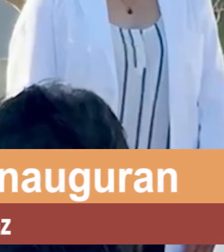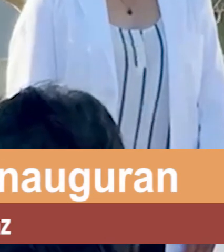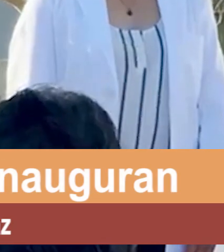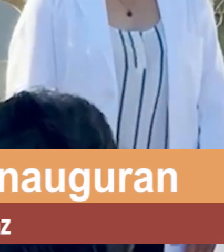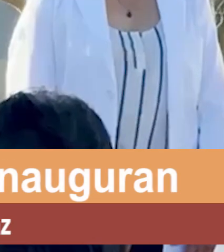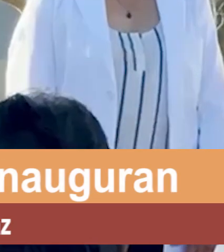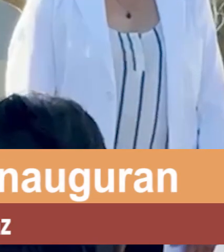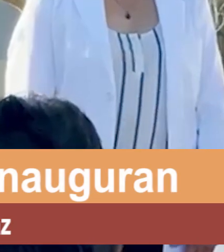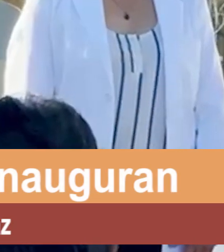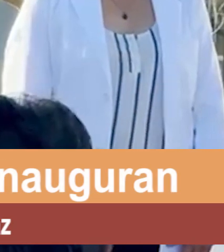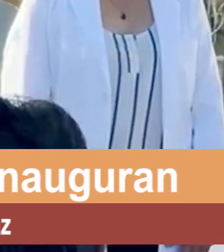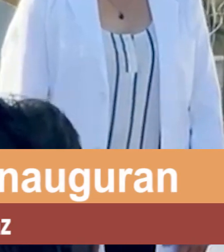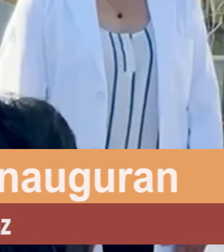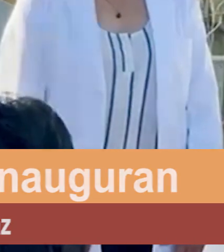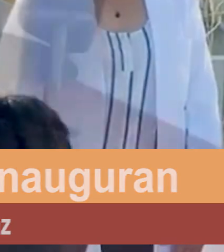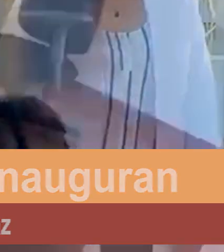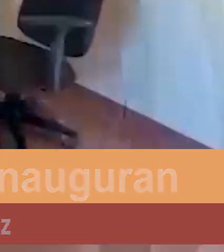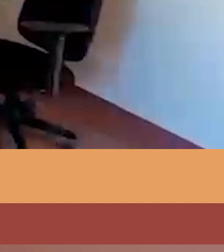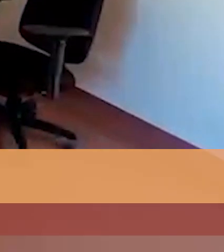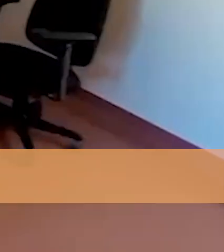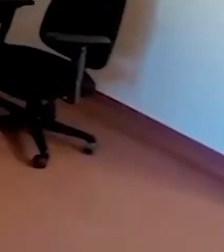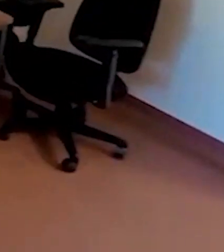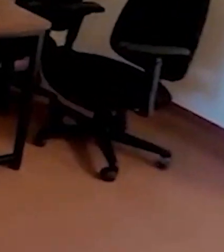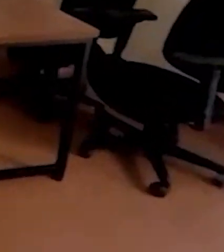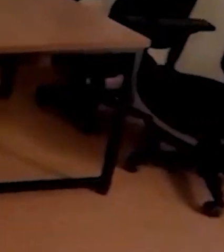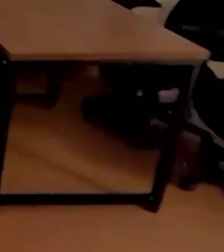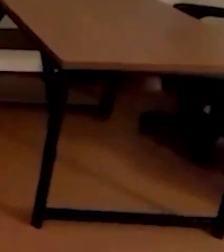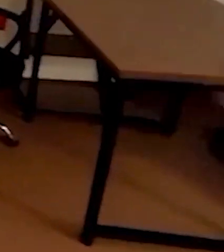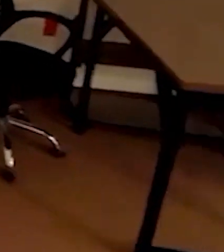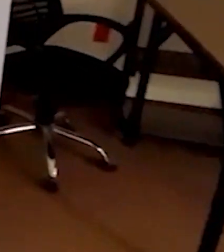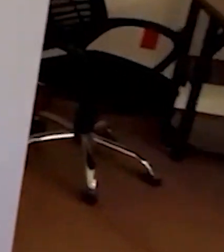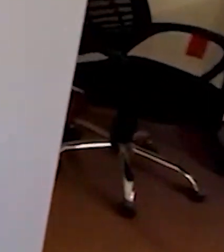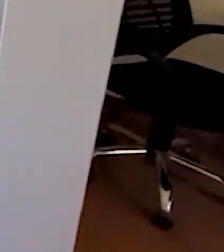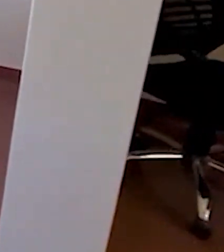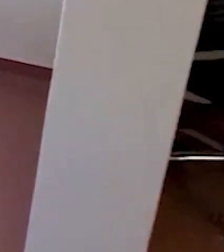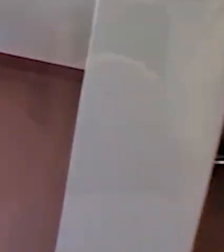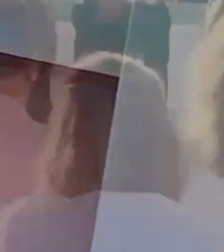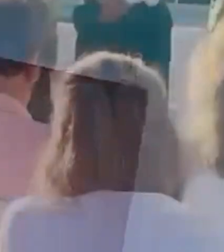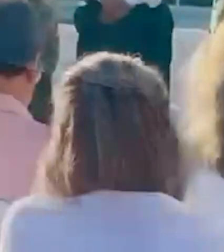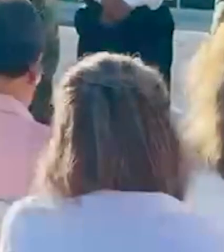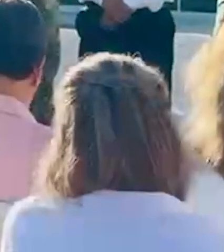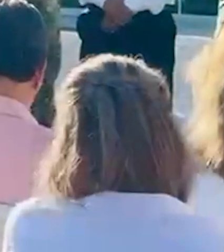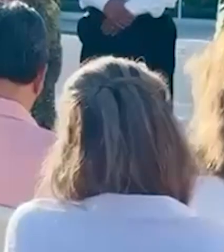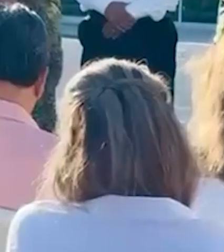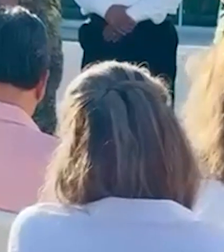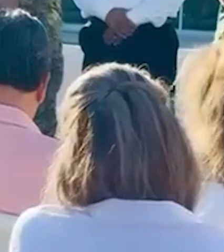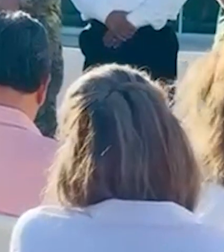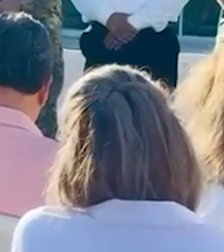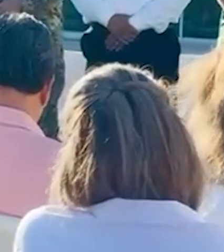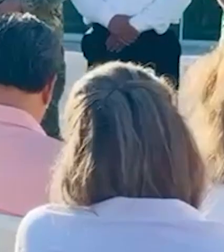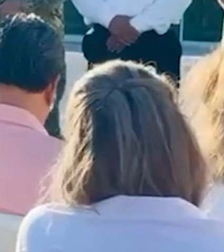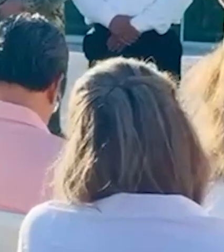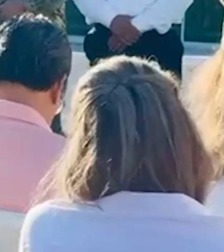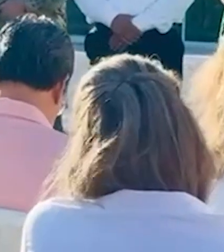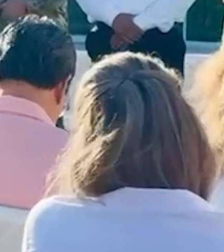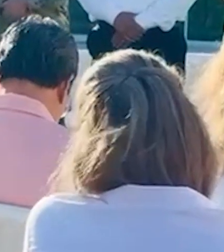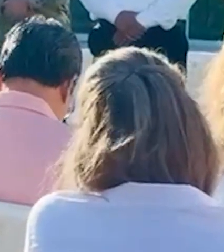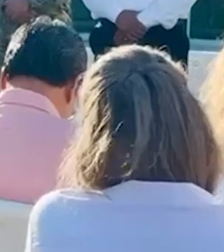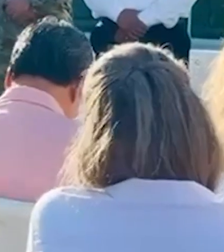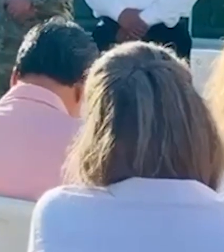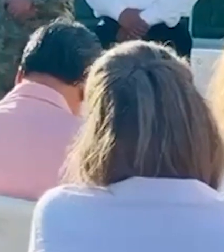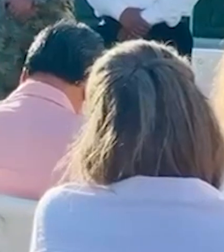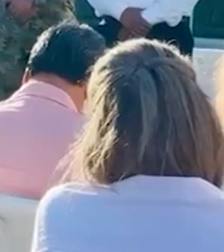número 40 del IMSS, ubicada en la colonia La Fuente, La Paz. Esta obra beneficiará a más de 90 mil habitantes de La Paz y sus alrededores.